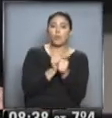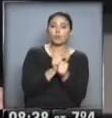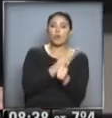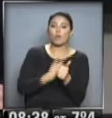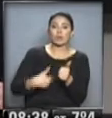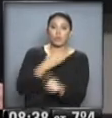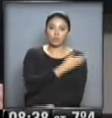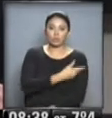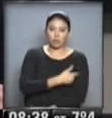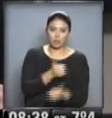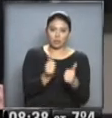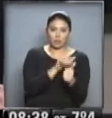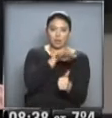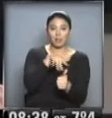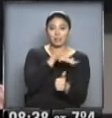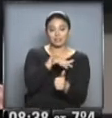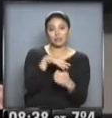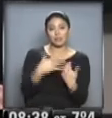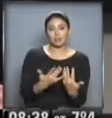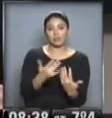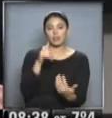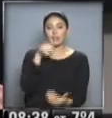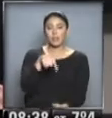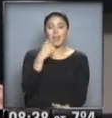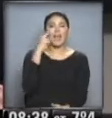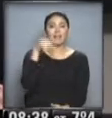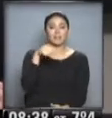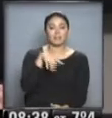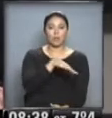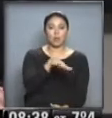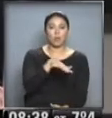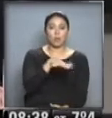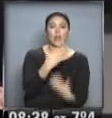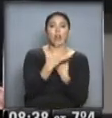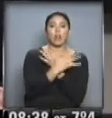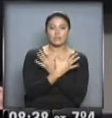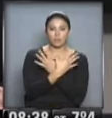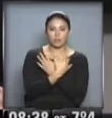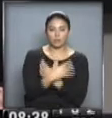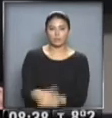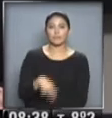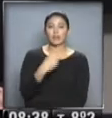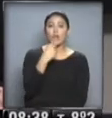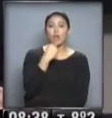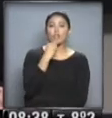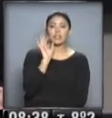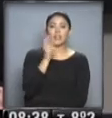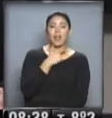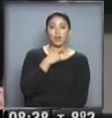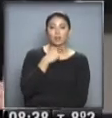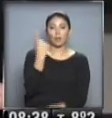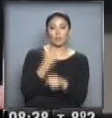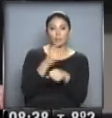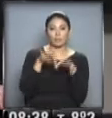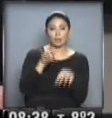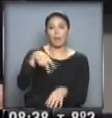provincia, Daniel Scioli, en el distrito, claro, del actual intendente. Esto va a ser en Lomas de Zamora. El 11 de agosto, las primarias.